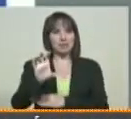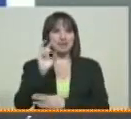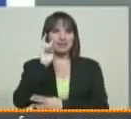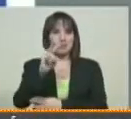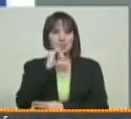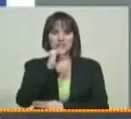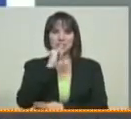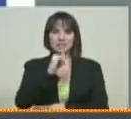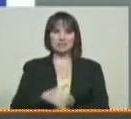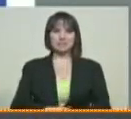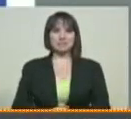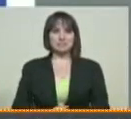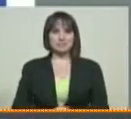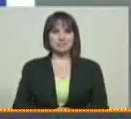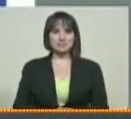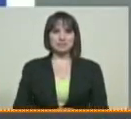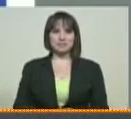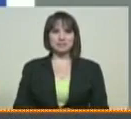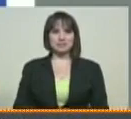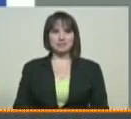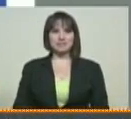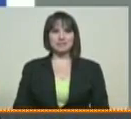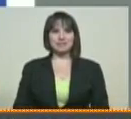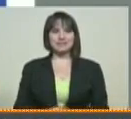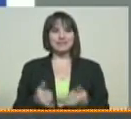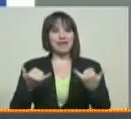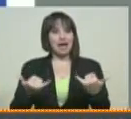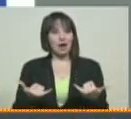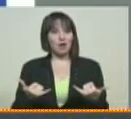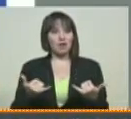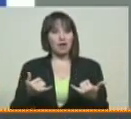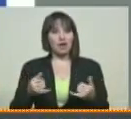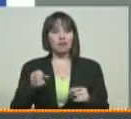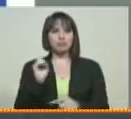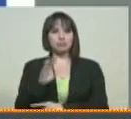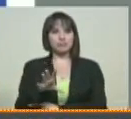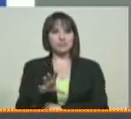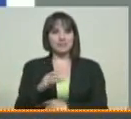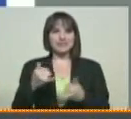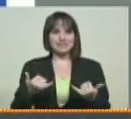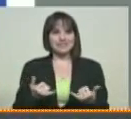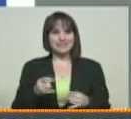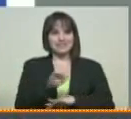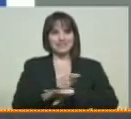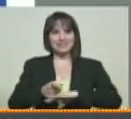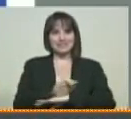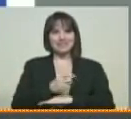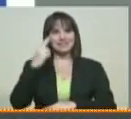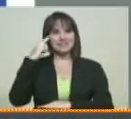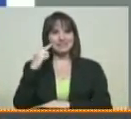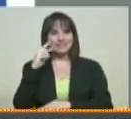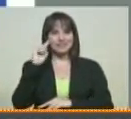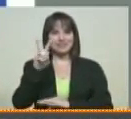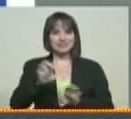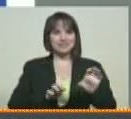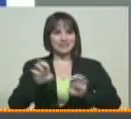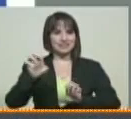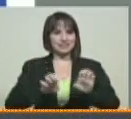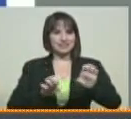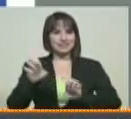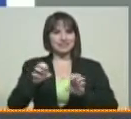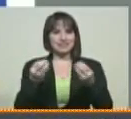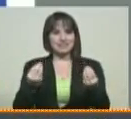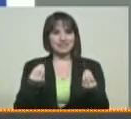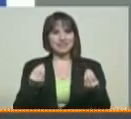publicaciones. Iniciamos con la cuenta de Luis López. Él publica que el gobierno bolivariano inspeccionó el módulo 2 del complejo